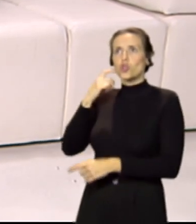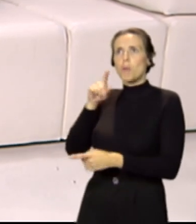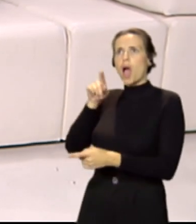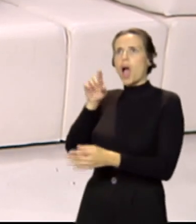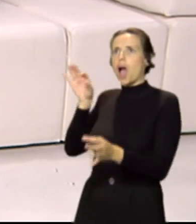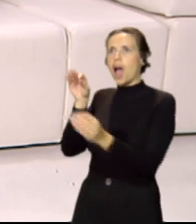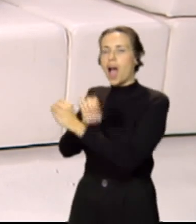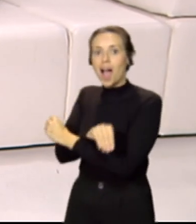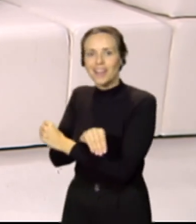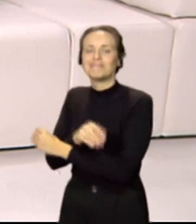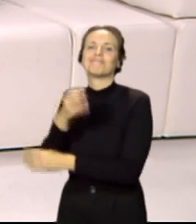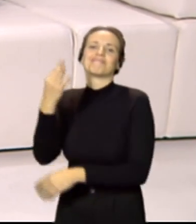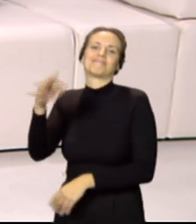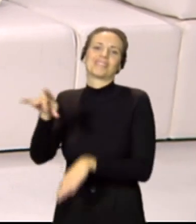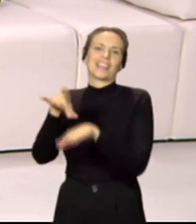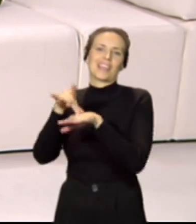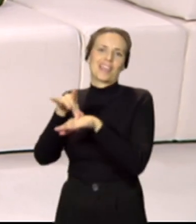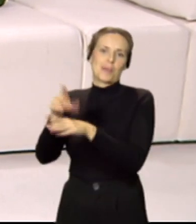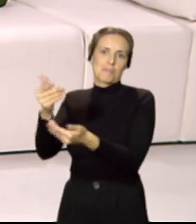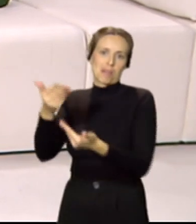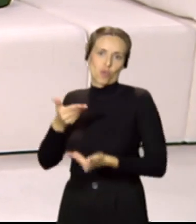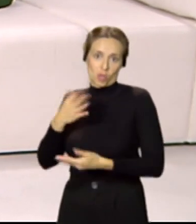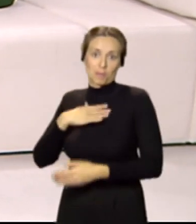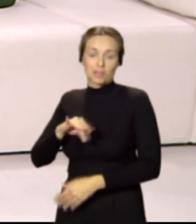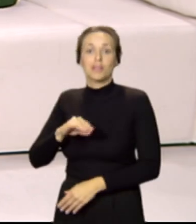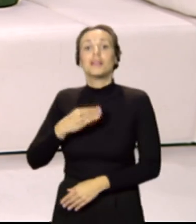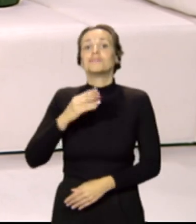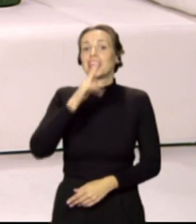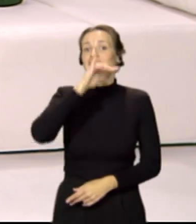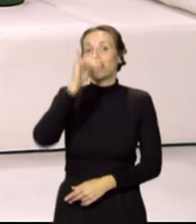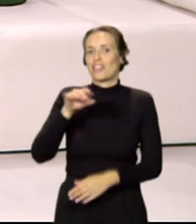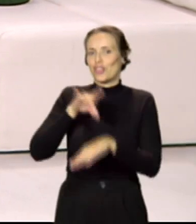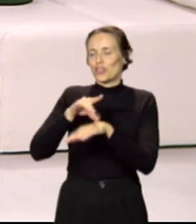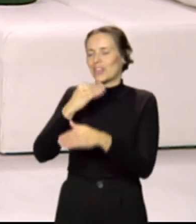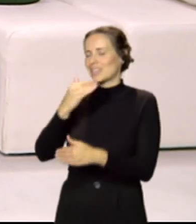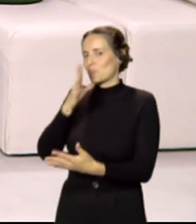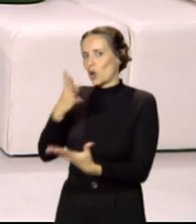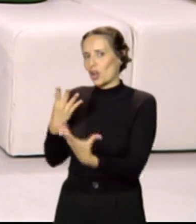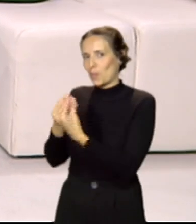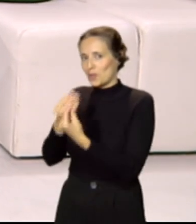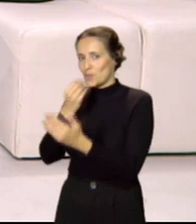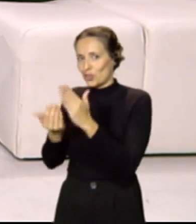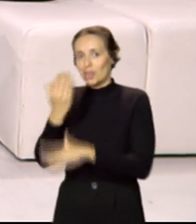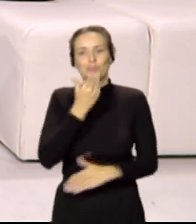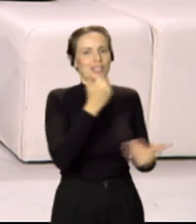del todo correcta y esta guía, como digo, les va a ayudar mucho. Alicia Hernández, doctora, gracias por habernos acompañado esta mañana. Buenos días. Muchas gracias.